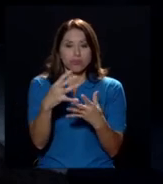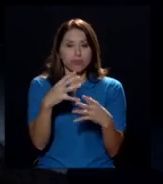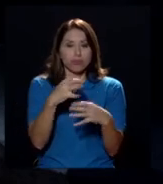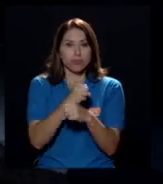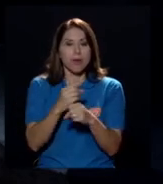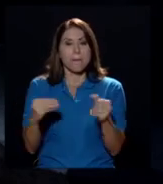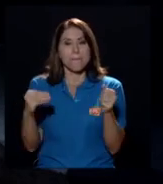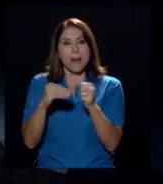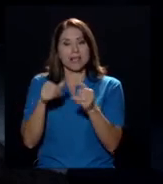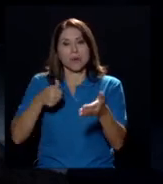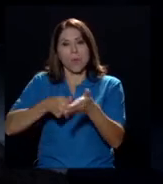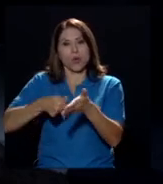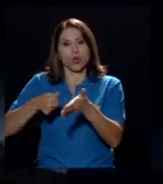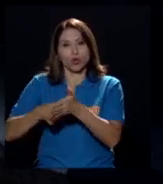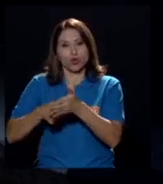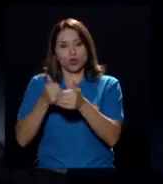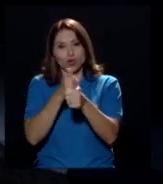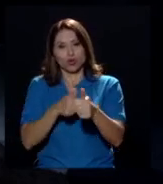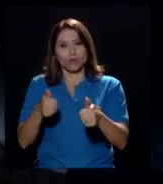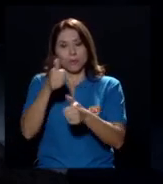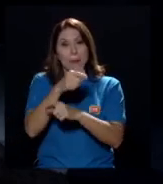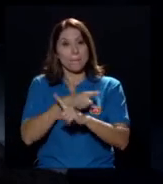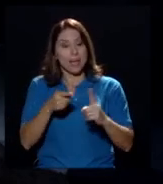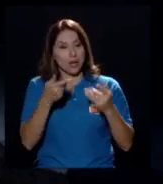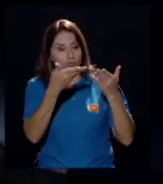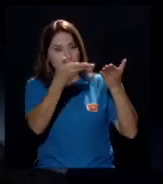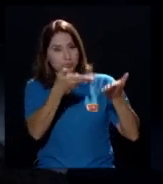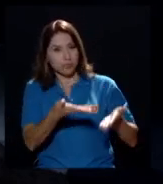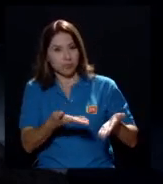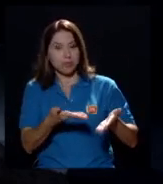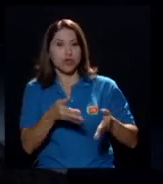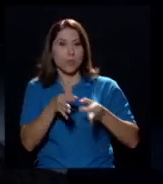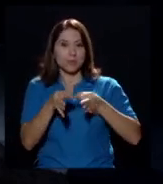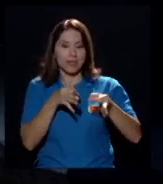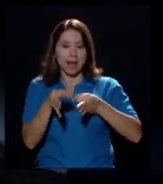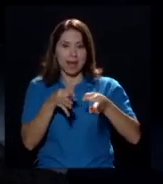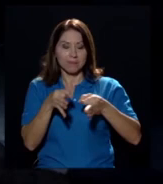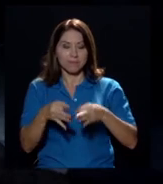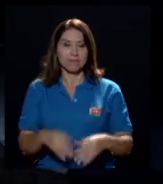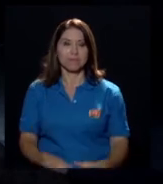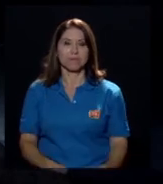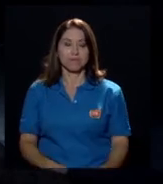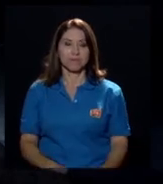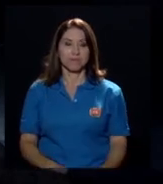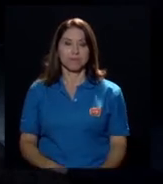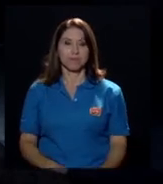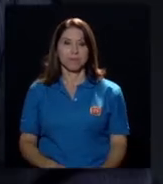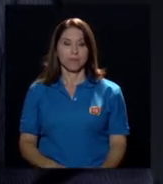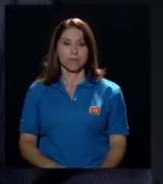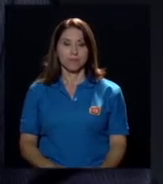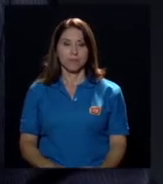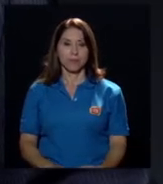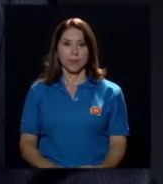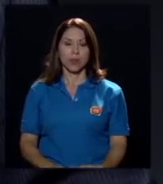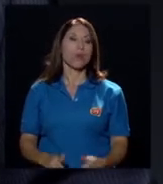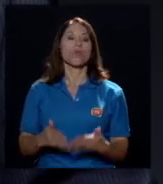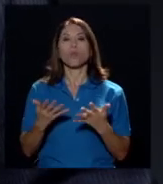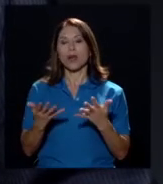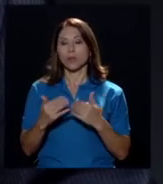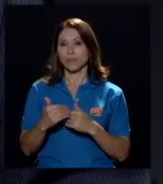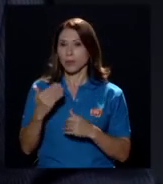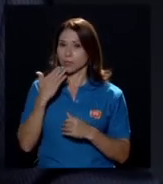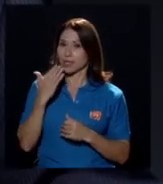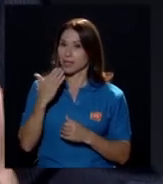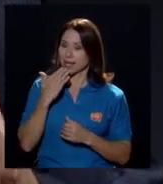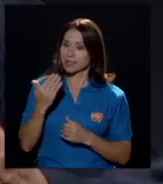normalmente encabeza el gobierno. Pero don Berner es quien nos va a explicar estas cosas. Por favor. Bueno, muchas